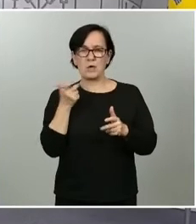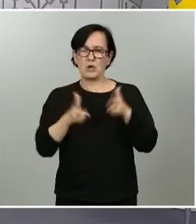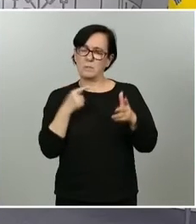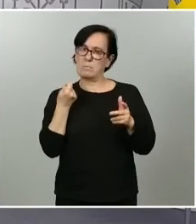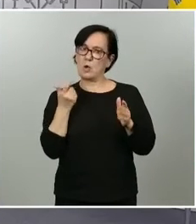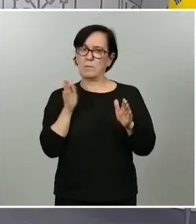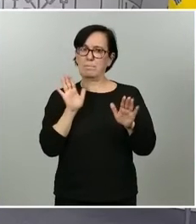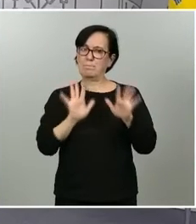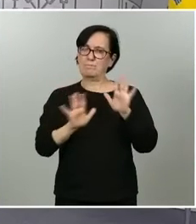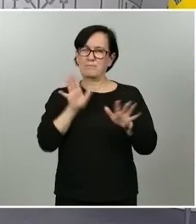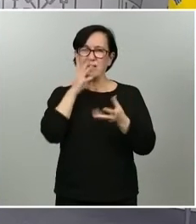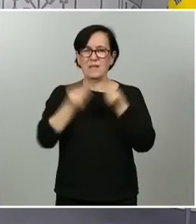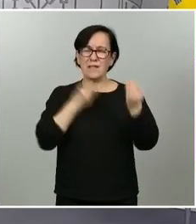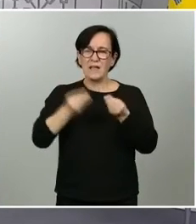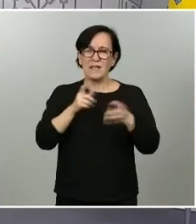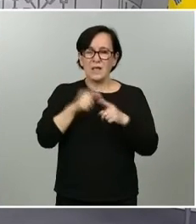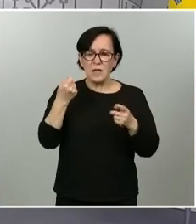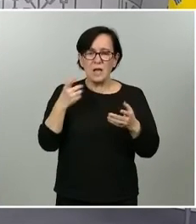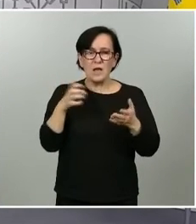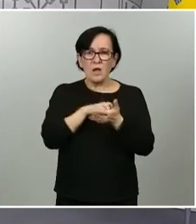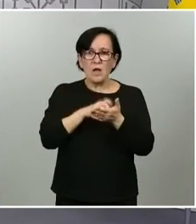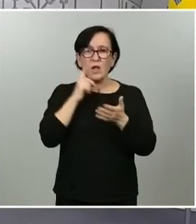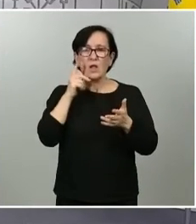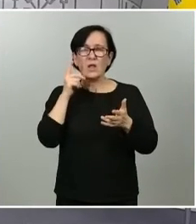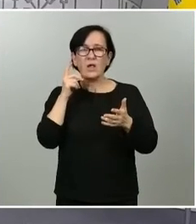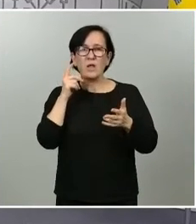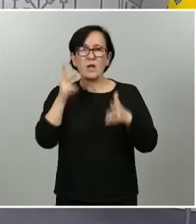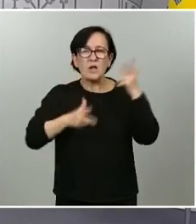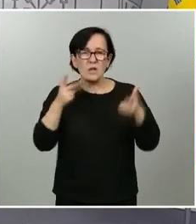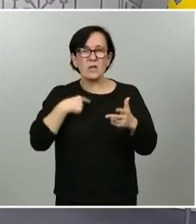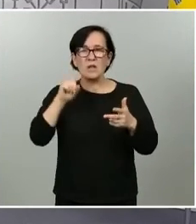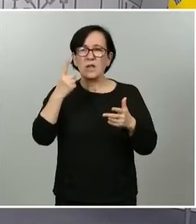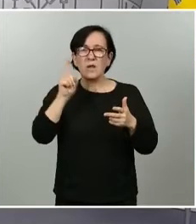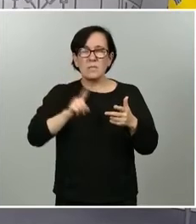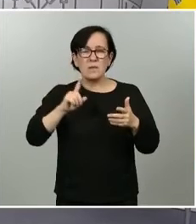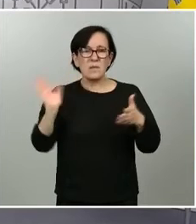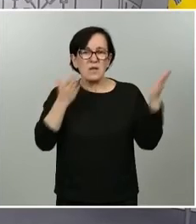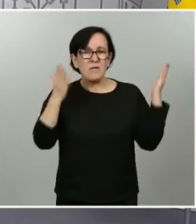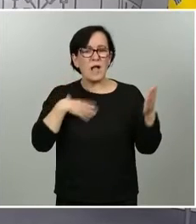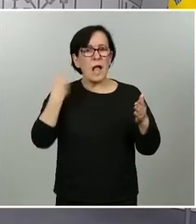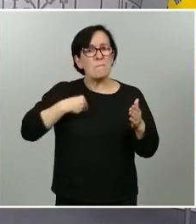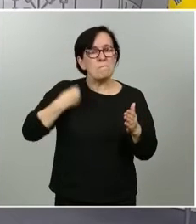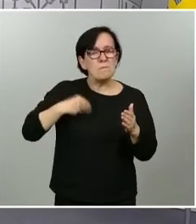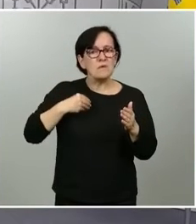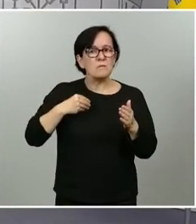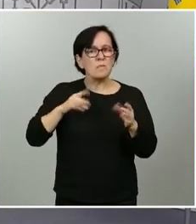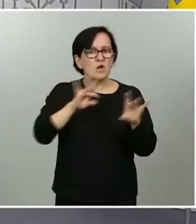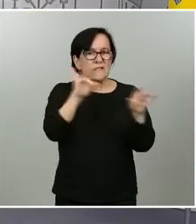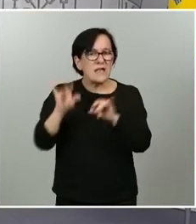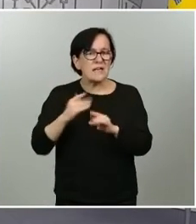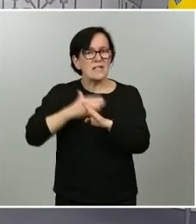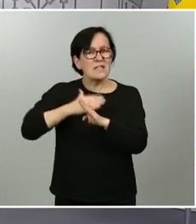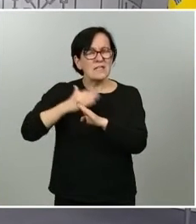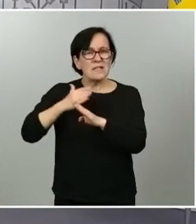hubo dudas a la hora de pasar a Euskadi a esa primera fase no sé si todos los territorios estaban a la misma al mismo nivel de